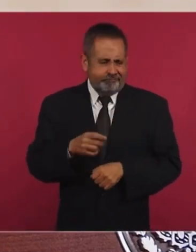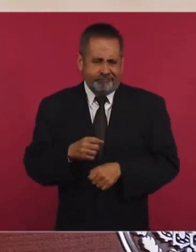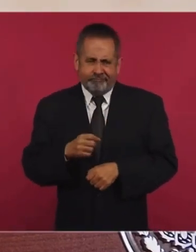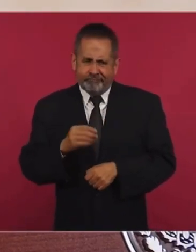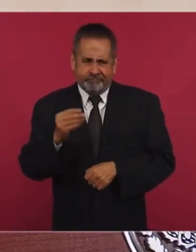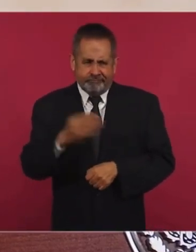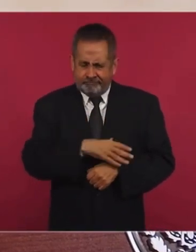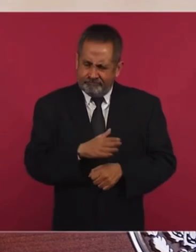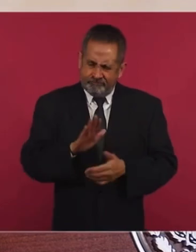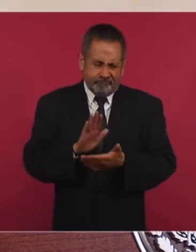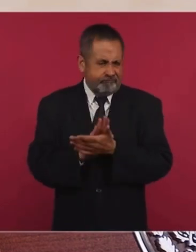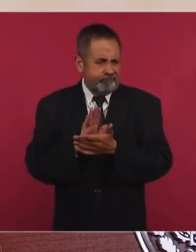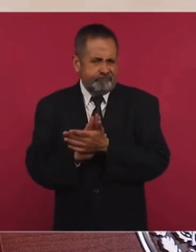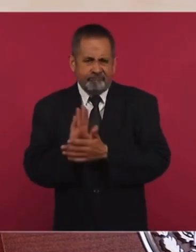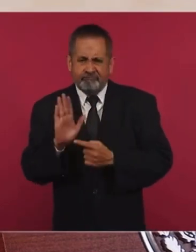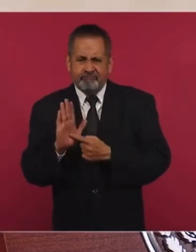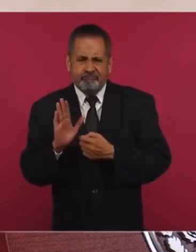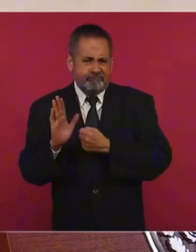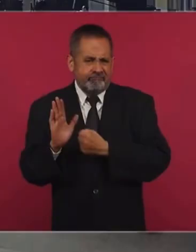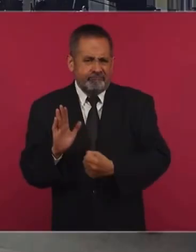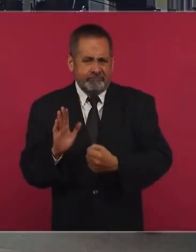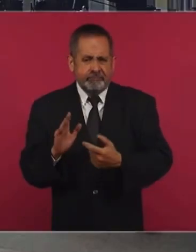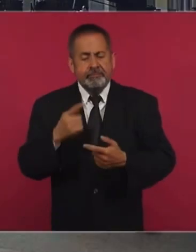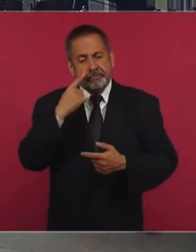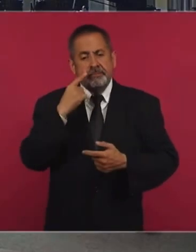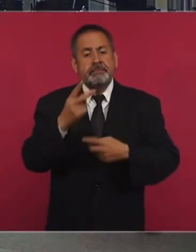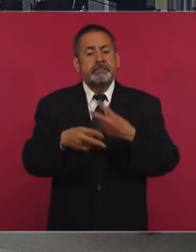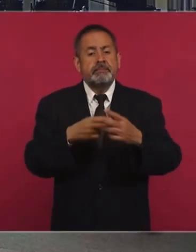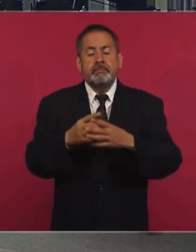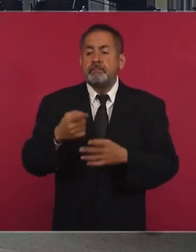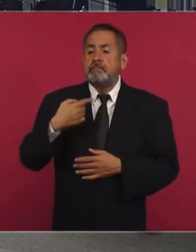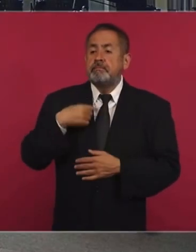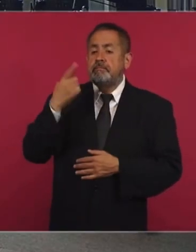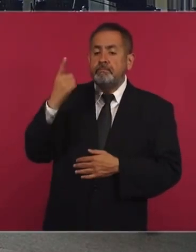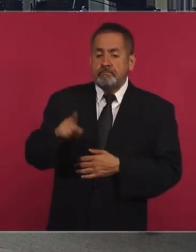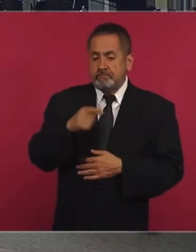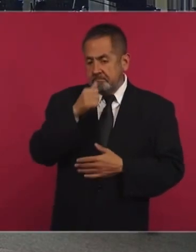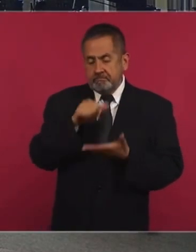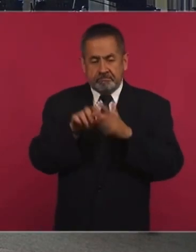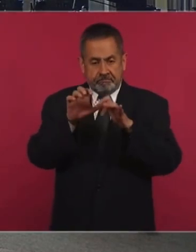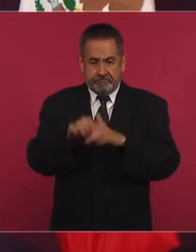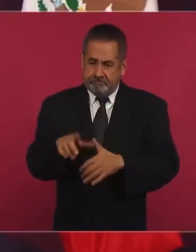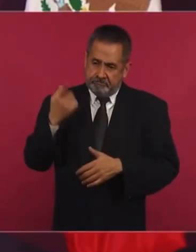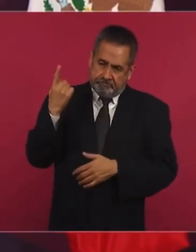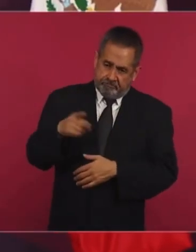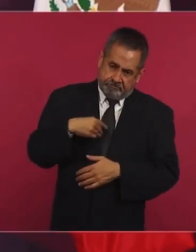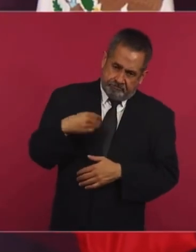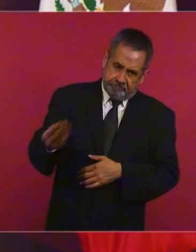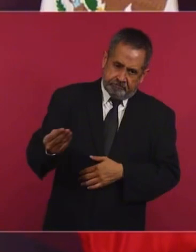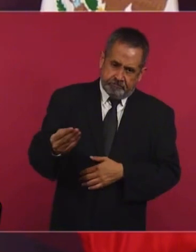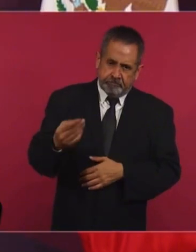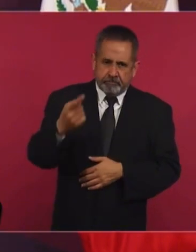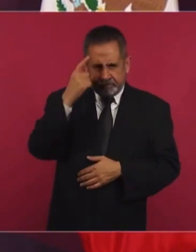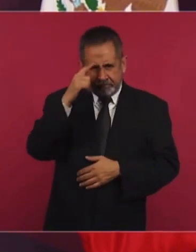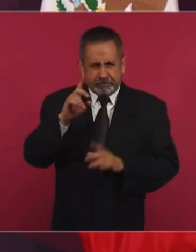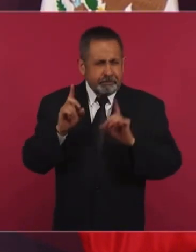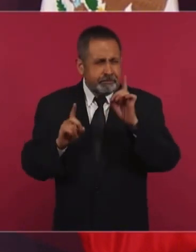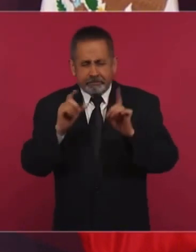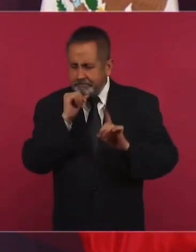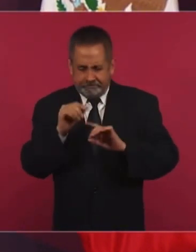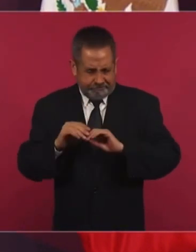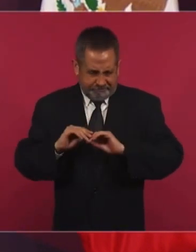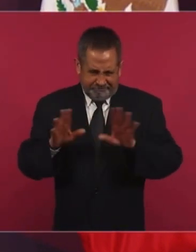Entonces, ¿por qué di la orden por escrito? Para que no quedara duda